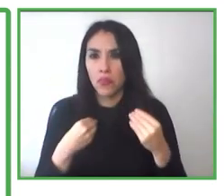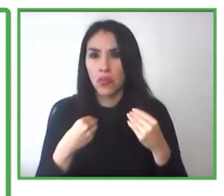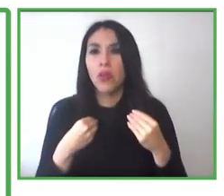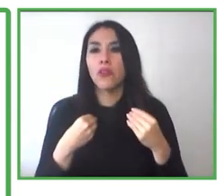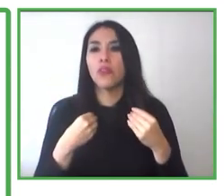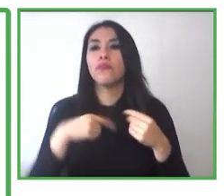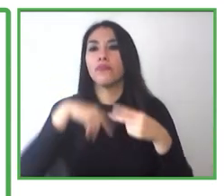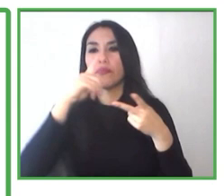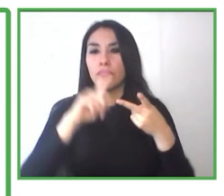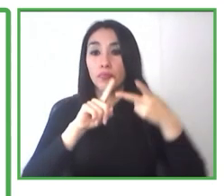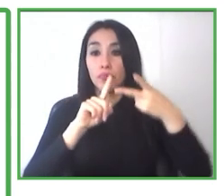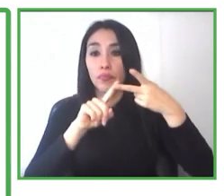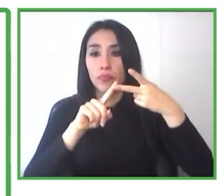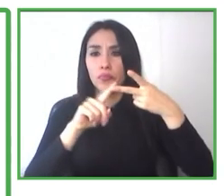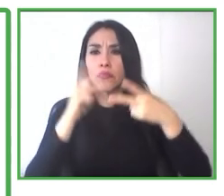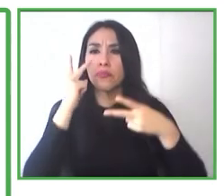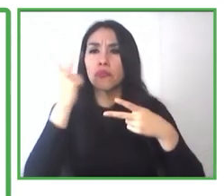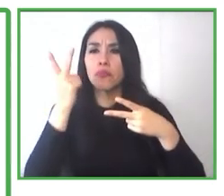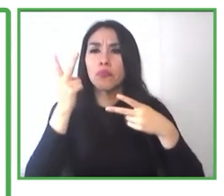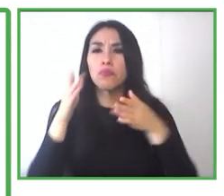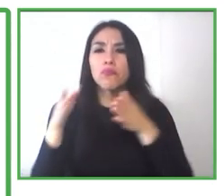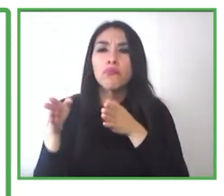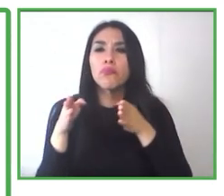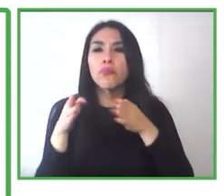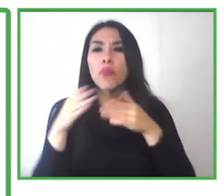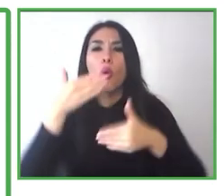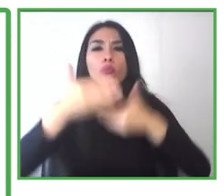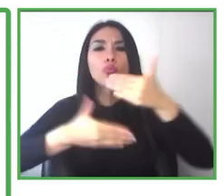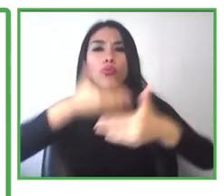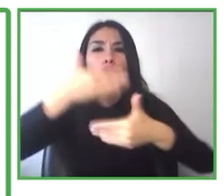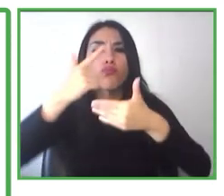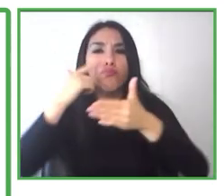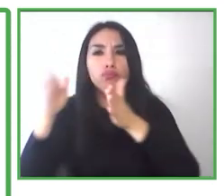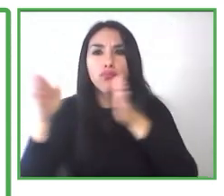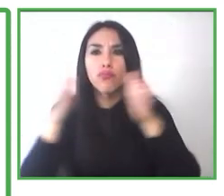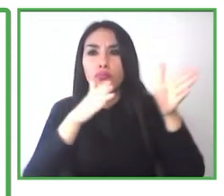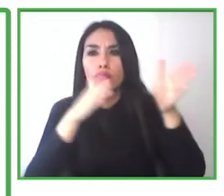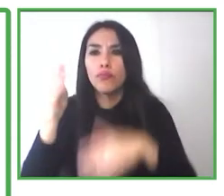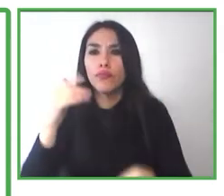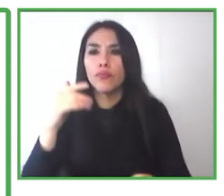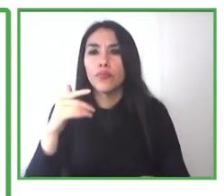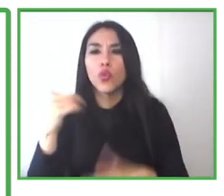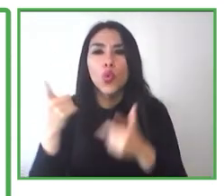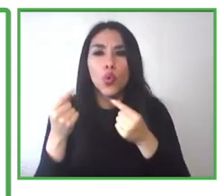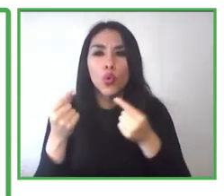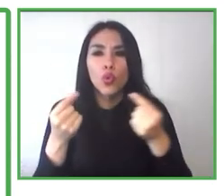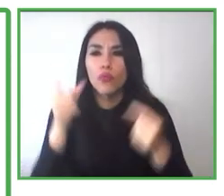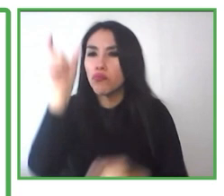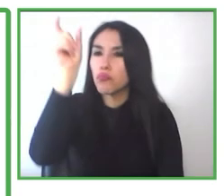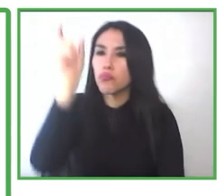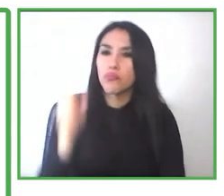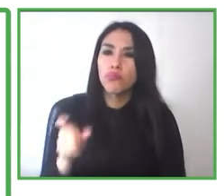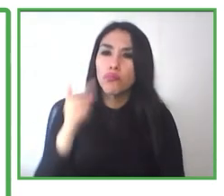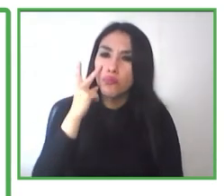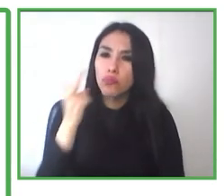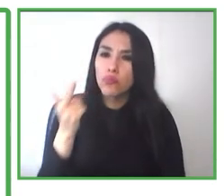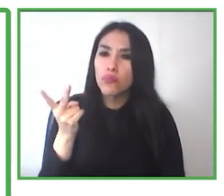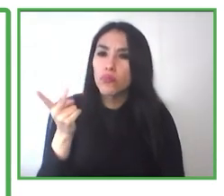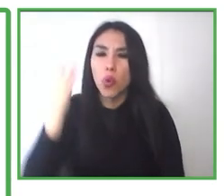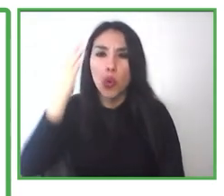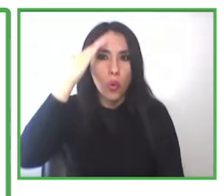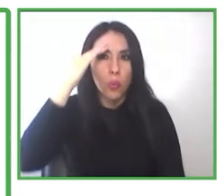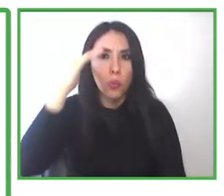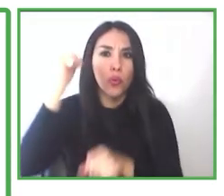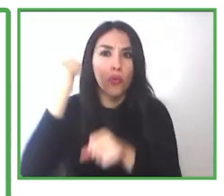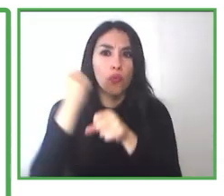lograr la búsqueda y encontrar ese trabajo que tanto desea la persona? Y podemos planificar distintos pasos, entre ellos es,